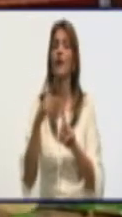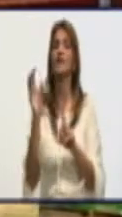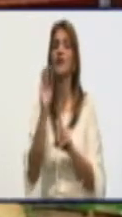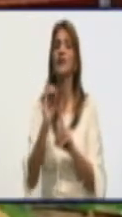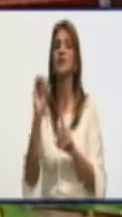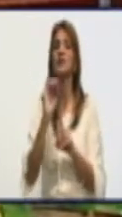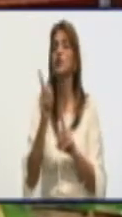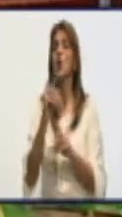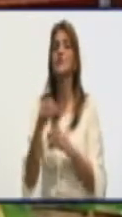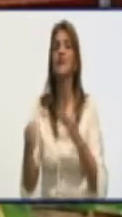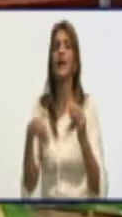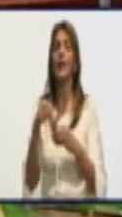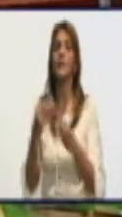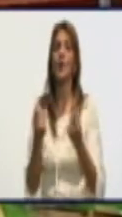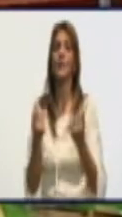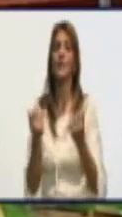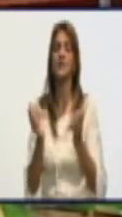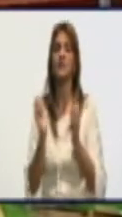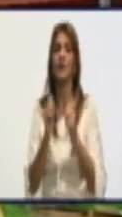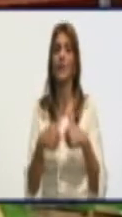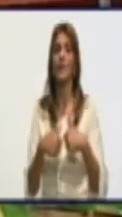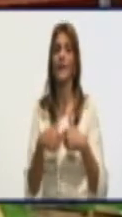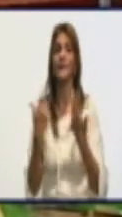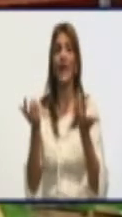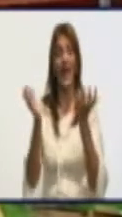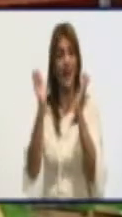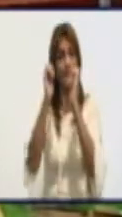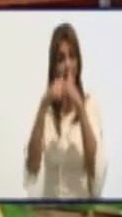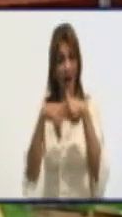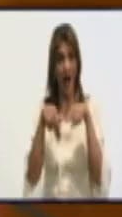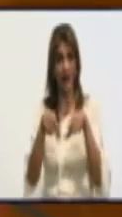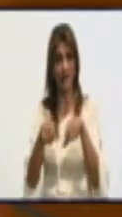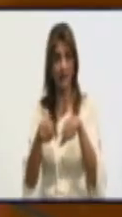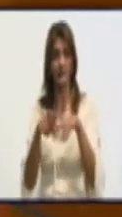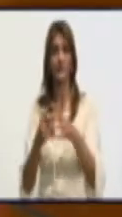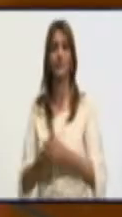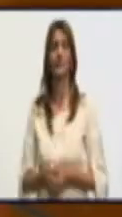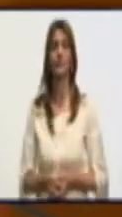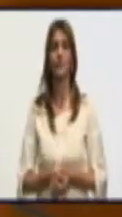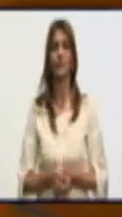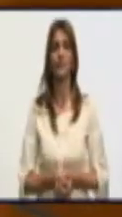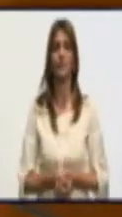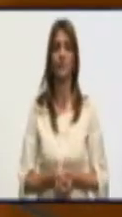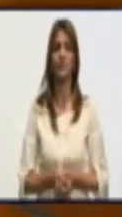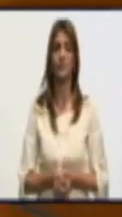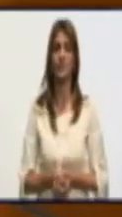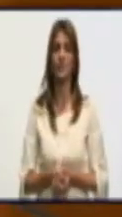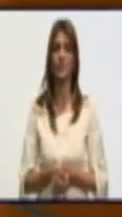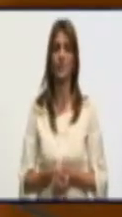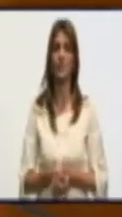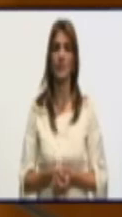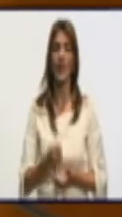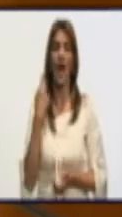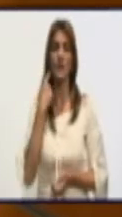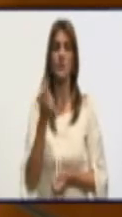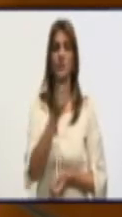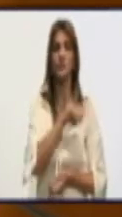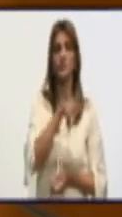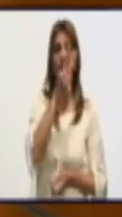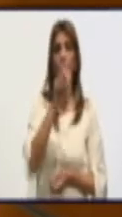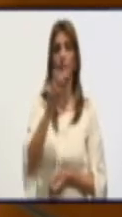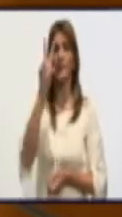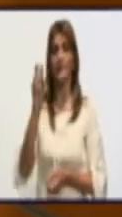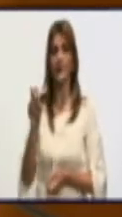modificó el precio de la El pan de la cadena del pan transitó del 2020 al 2021 con los mismos